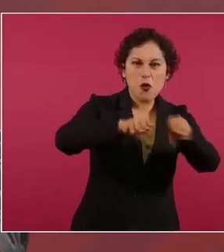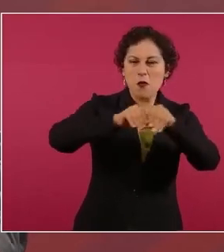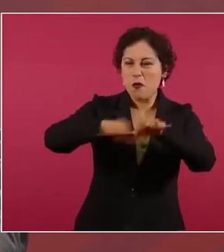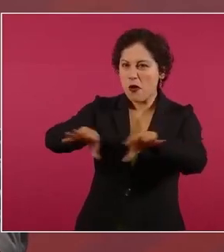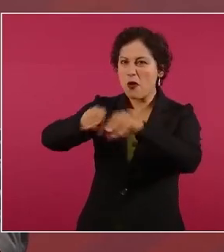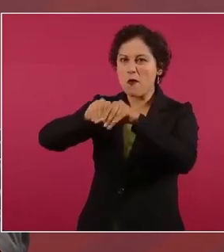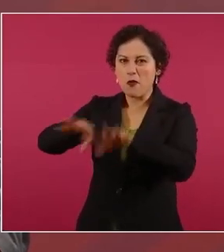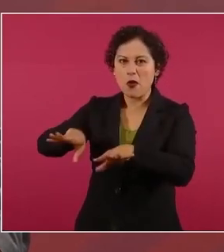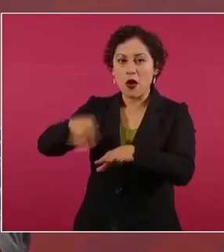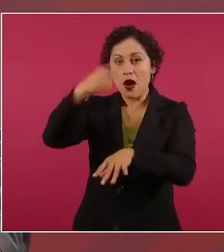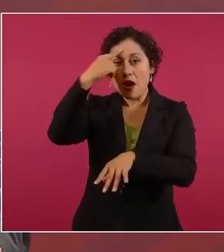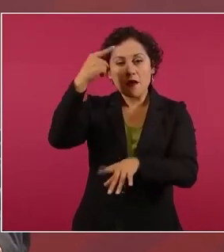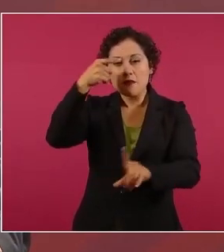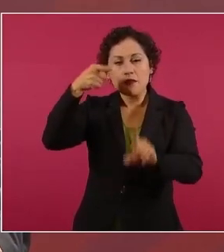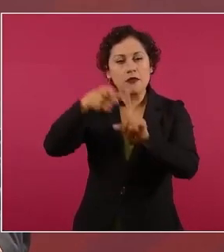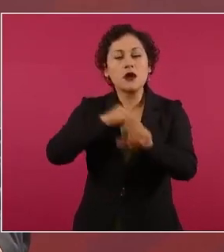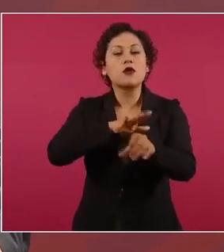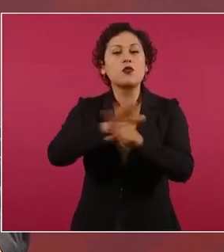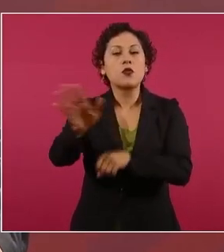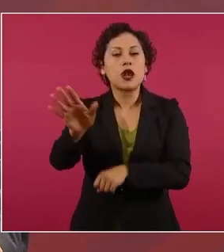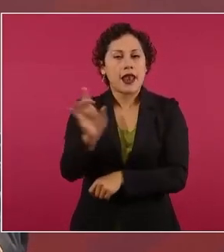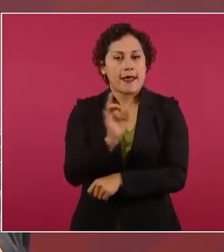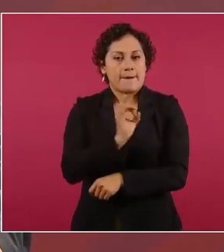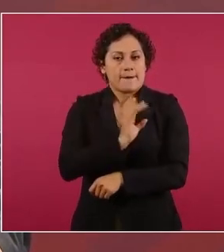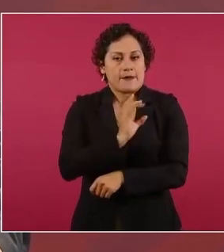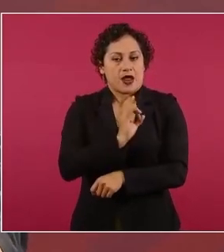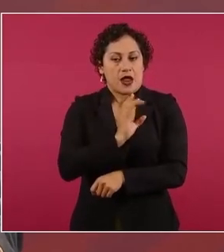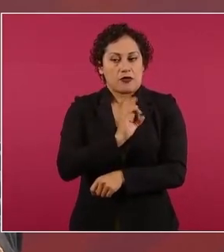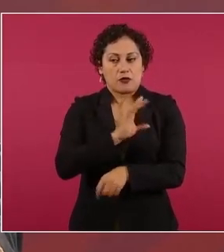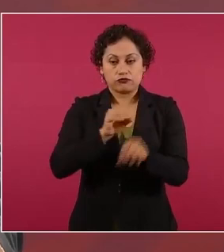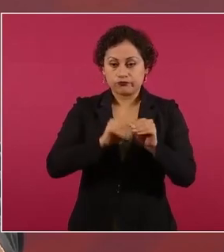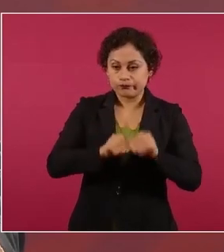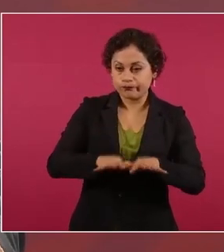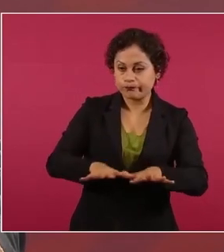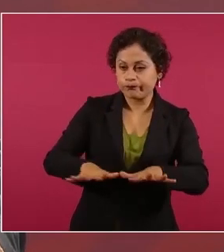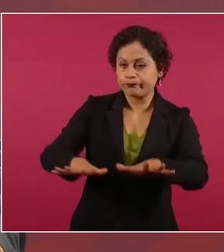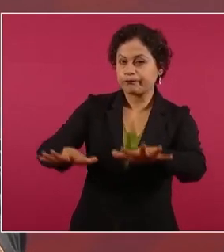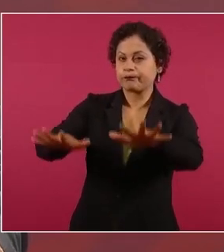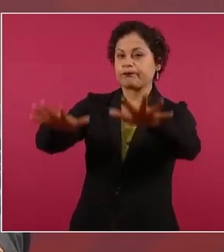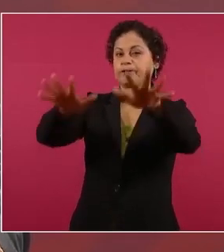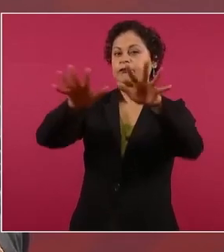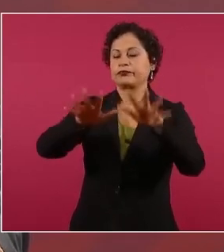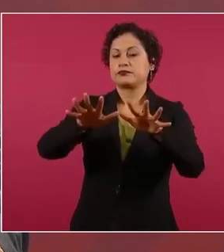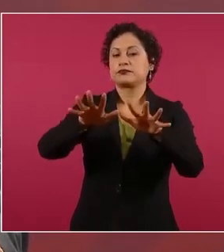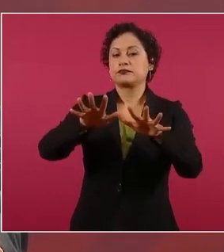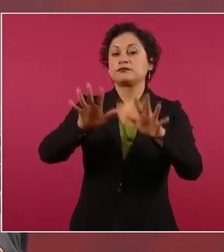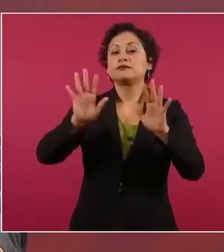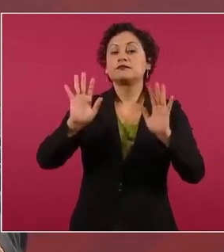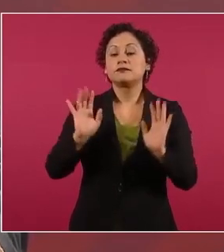decían que si había un cambio iba a haber fuga de capitales